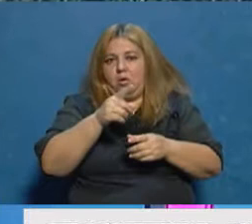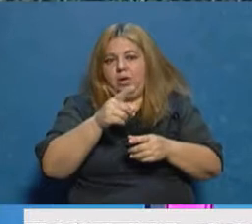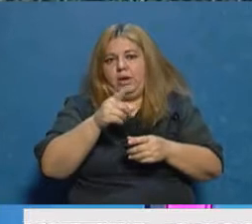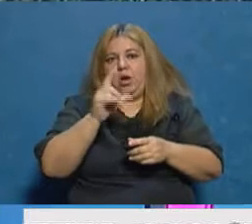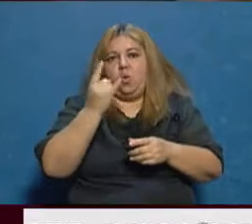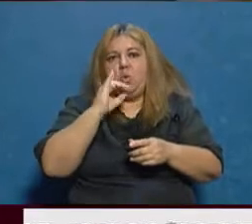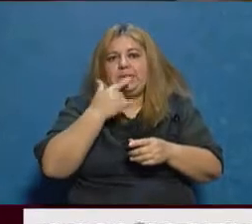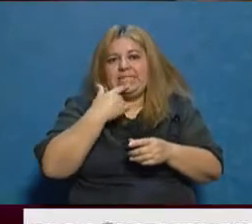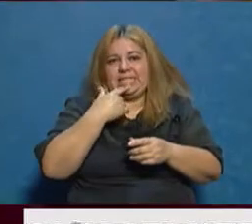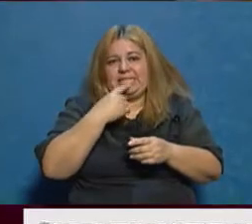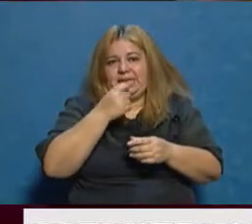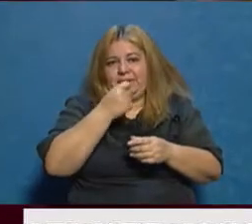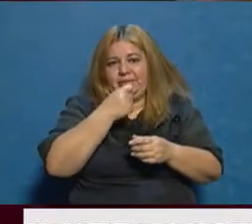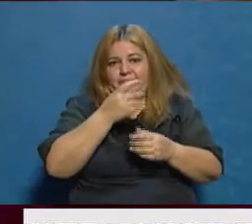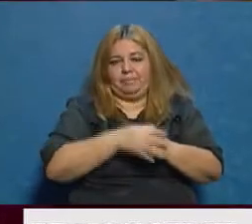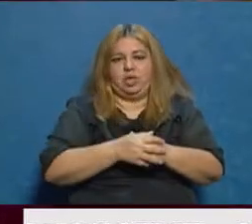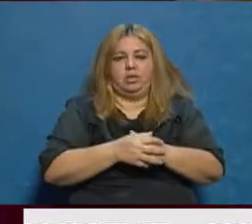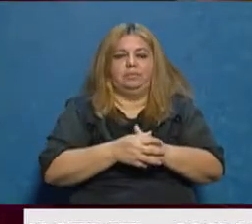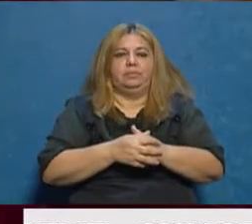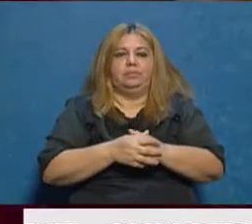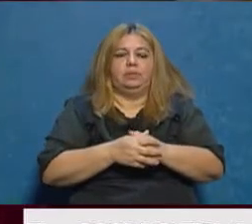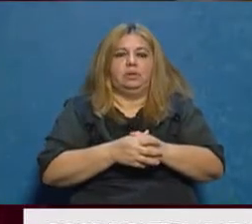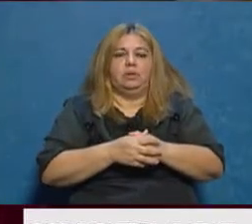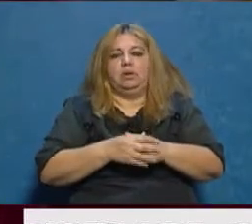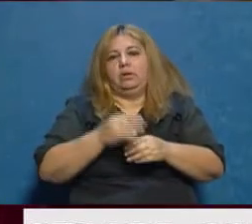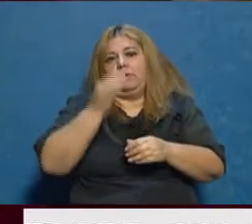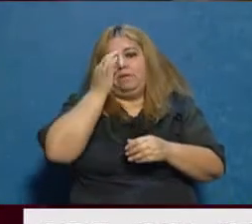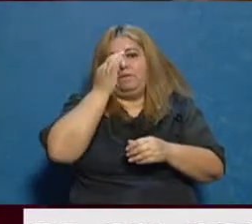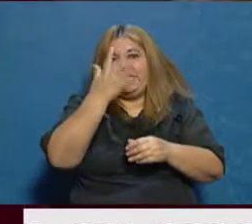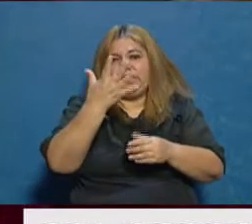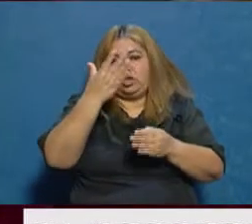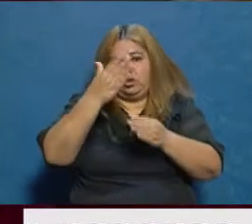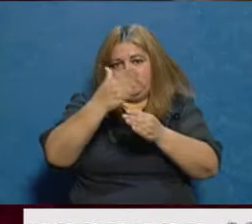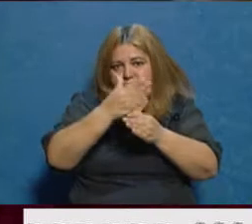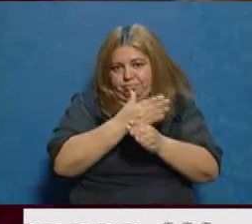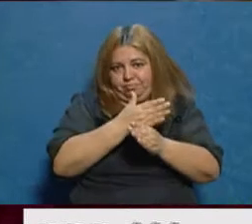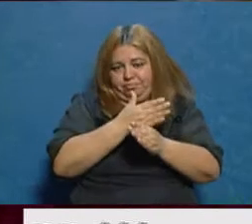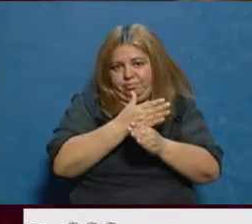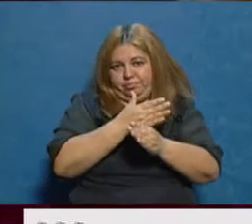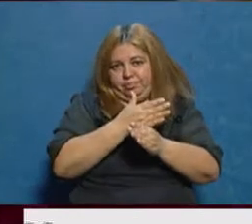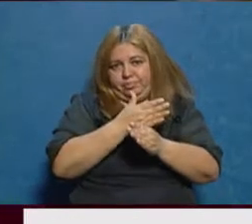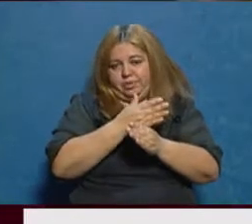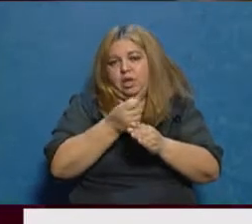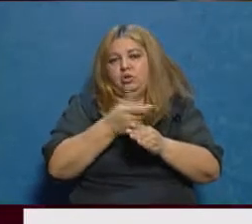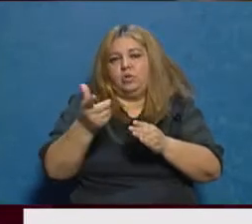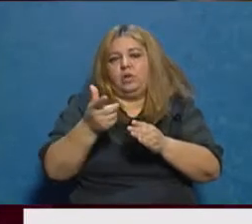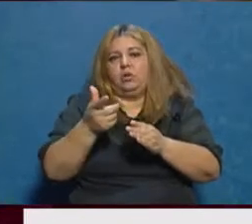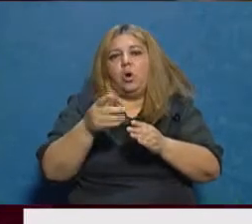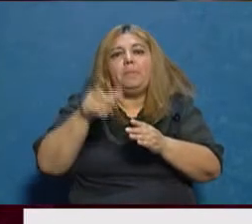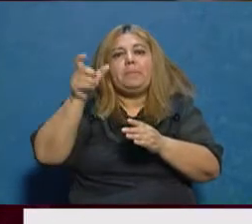a Luis Márquez. Una reducción del 25% de los salarios de aquellos que estén